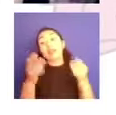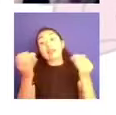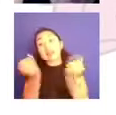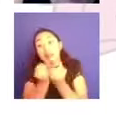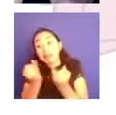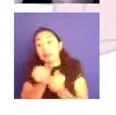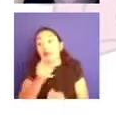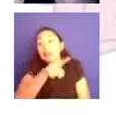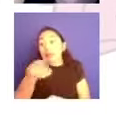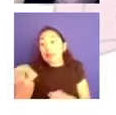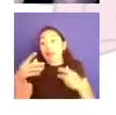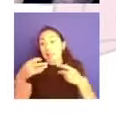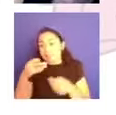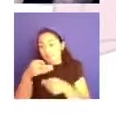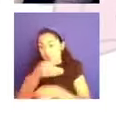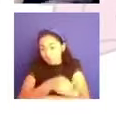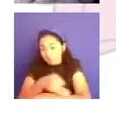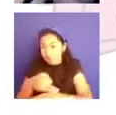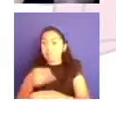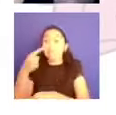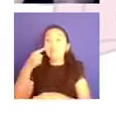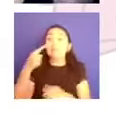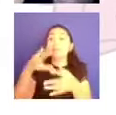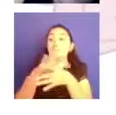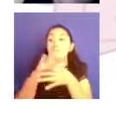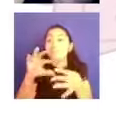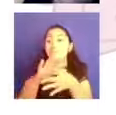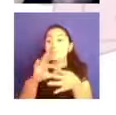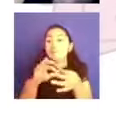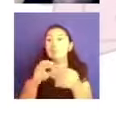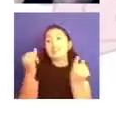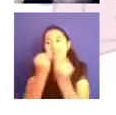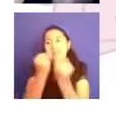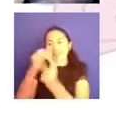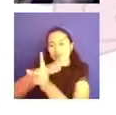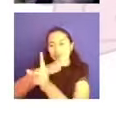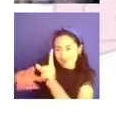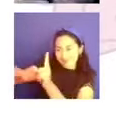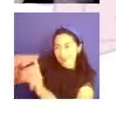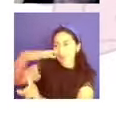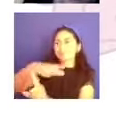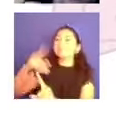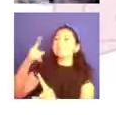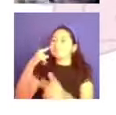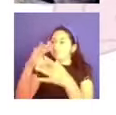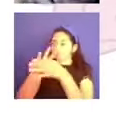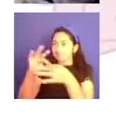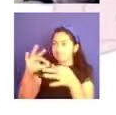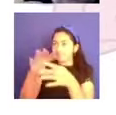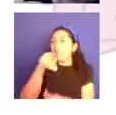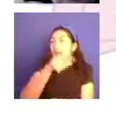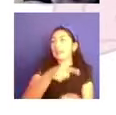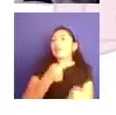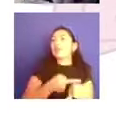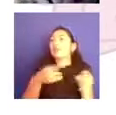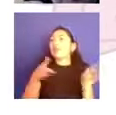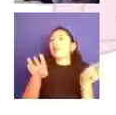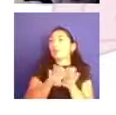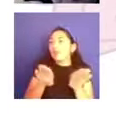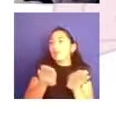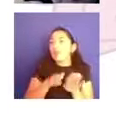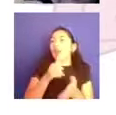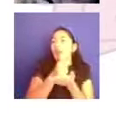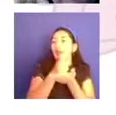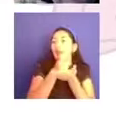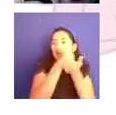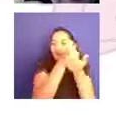sociedad, ¿no? Y esta explicación, entonces, nos va a permitir saber, uno, cómo cada uno de